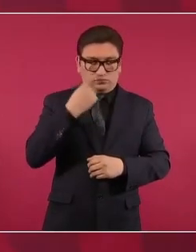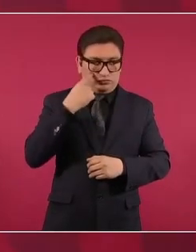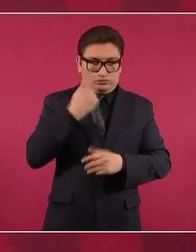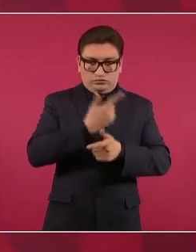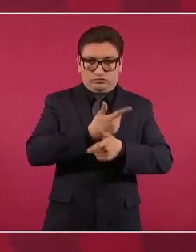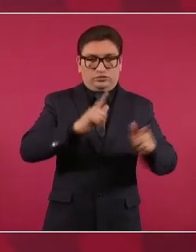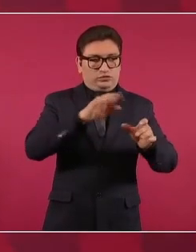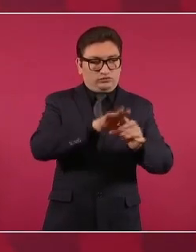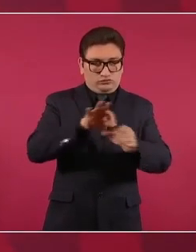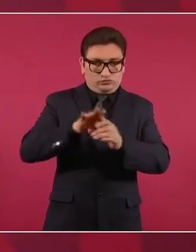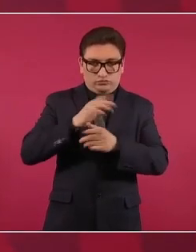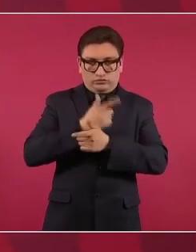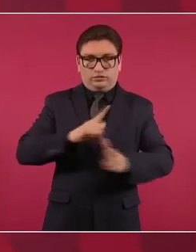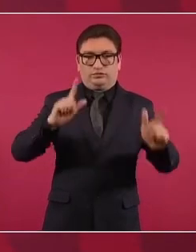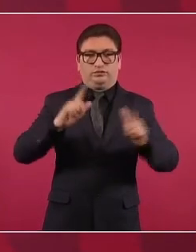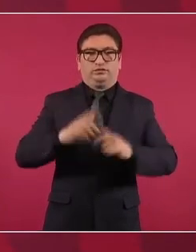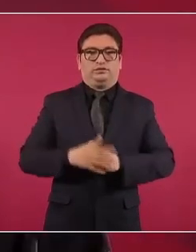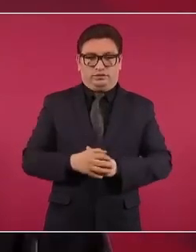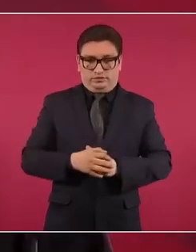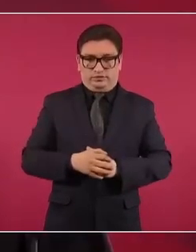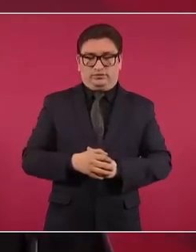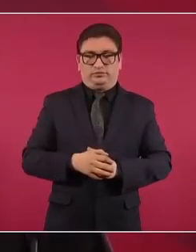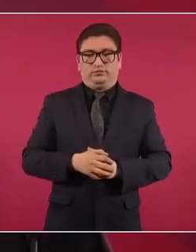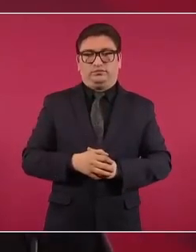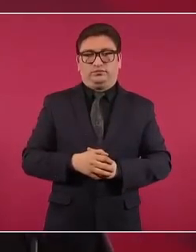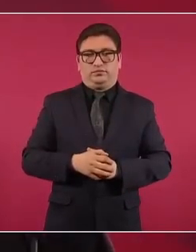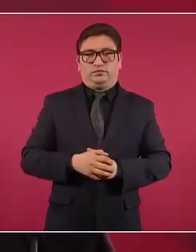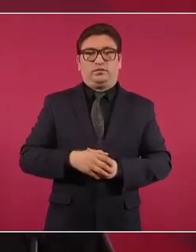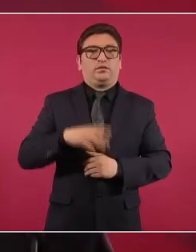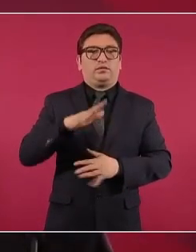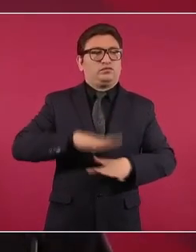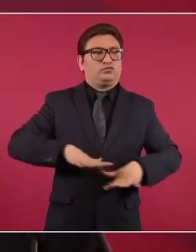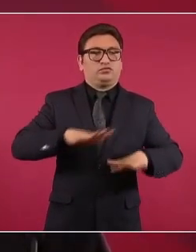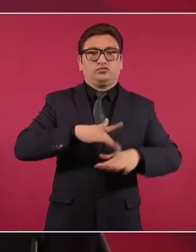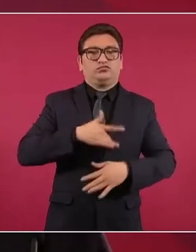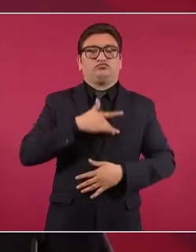y ser cada vez más humanos,